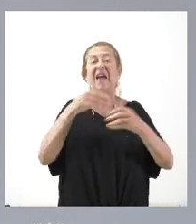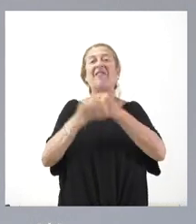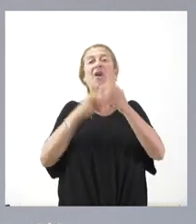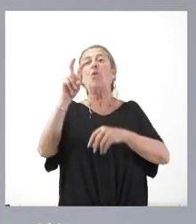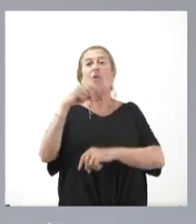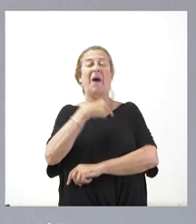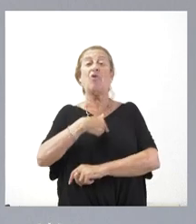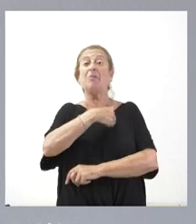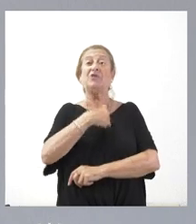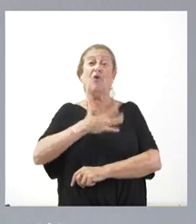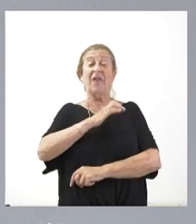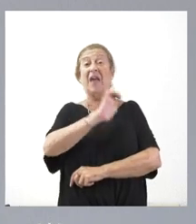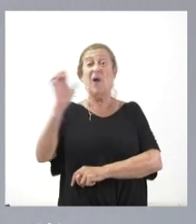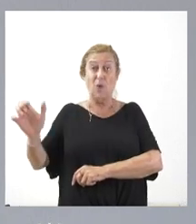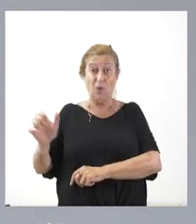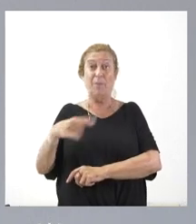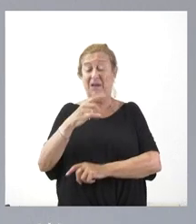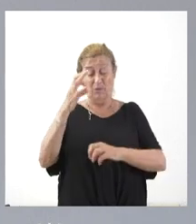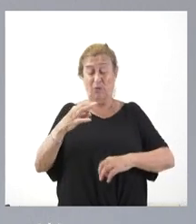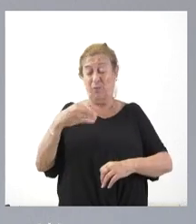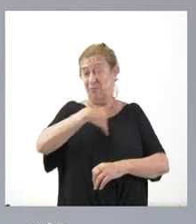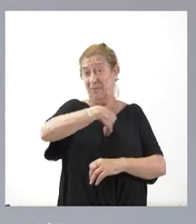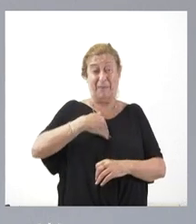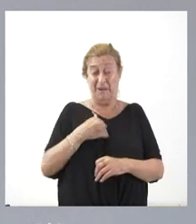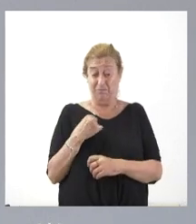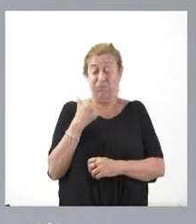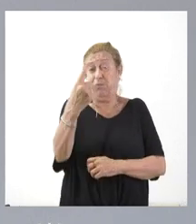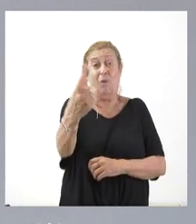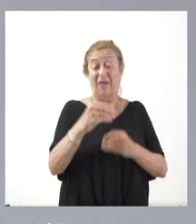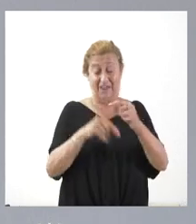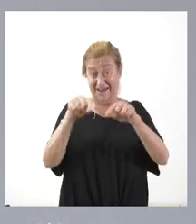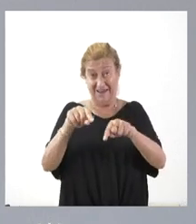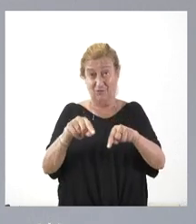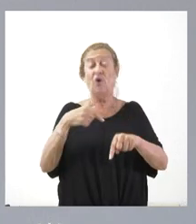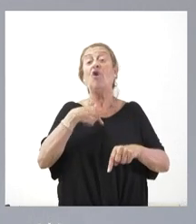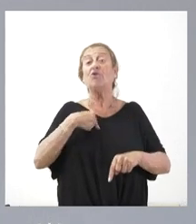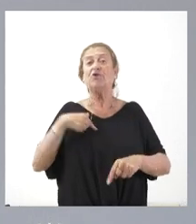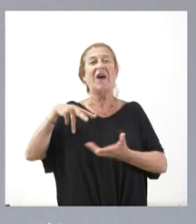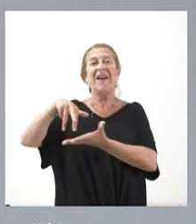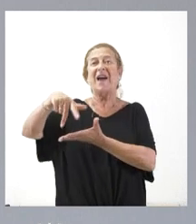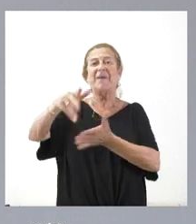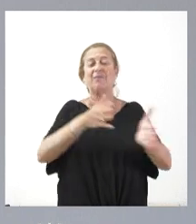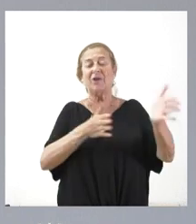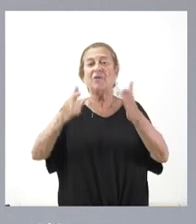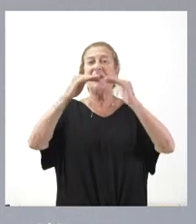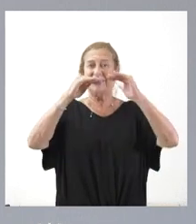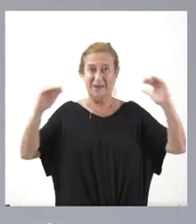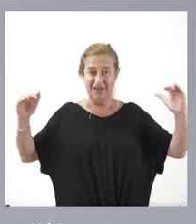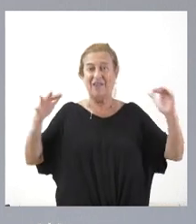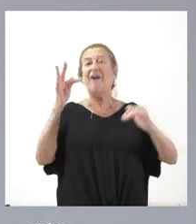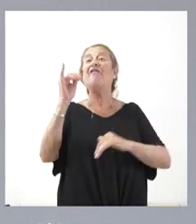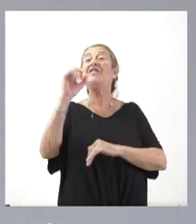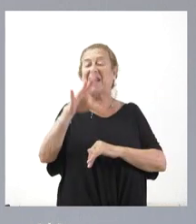Comisión Europea tendrá entre una de sus primeras funciones precisamente esta. Nosotros caminamos hacia la senda de la estabilidad fiscal.